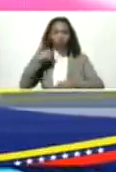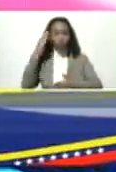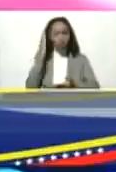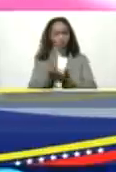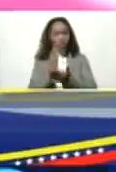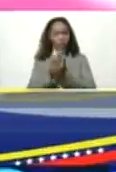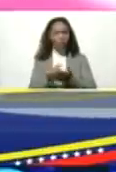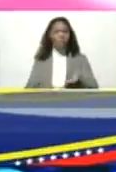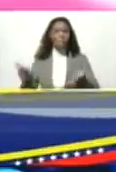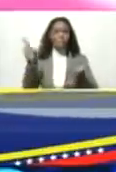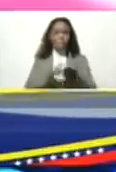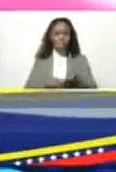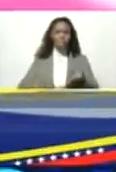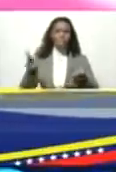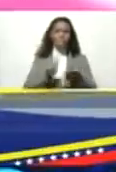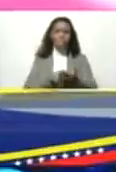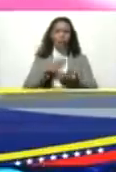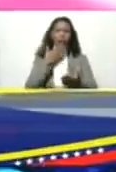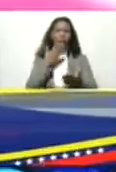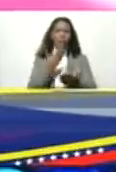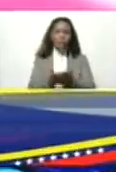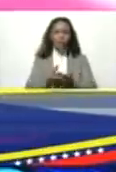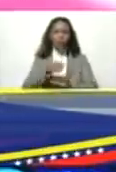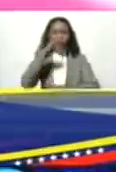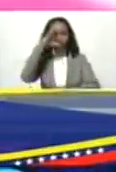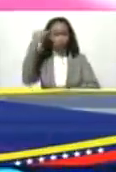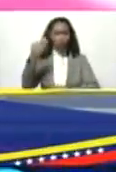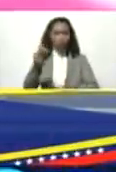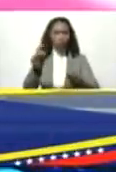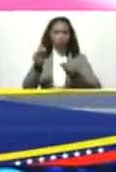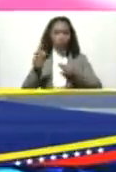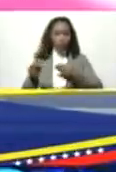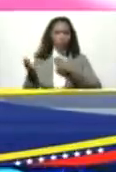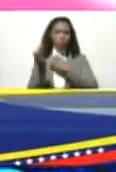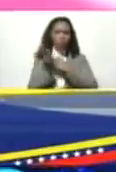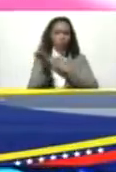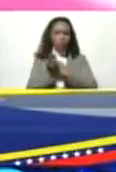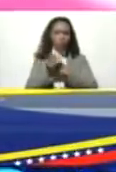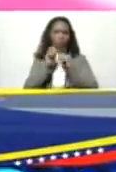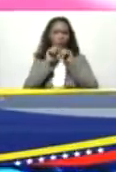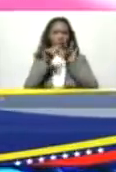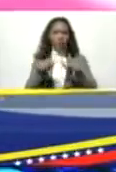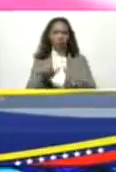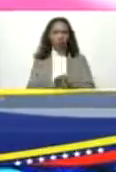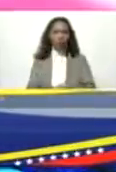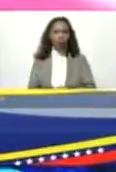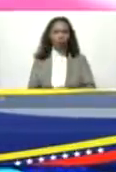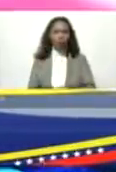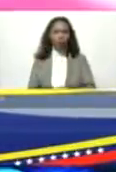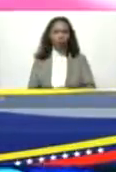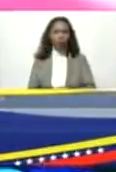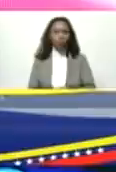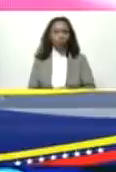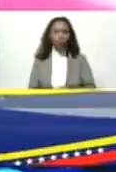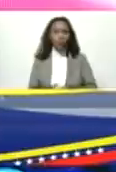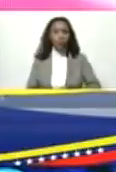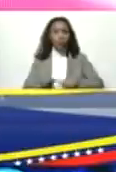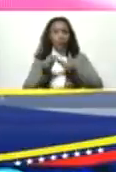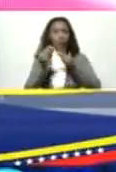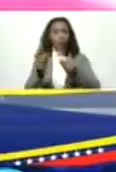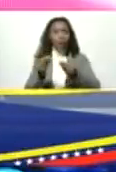repito y siempre le pido a Dios que nos dé su protección sus bendiciones y le provea